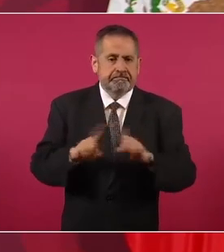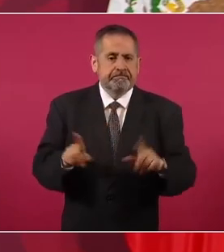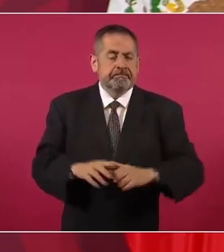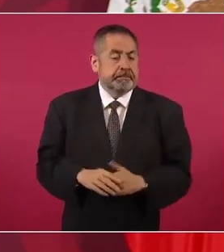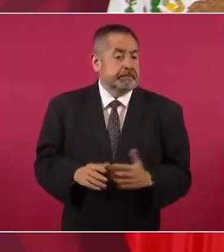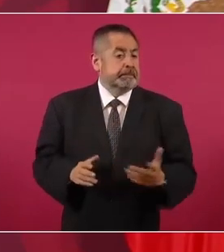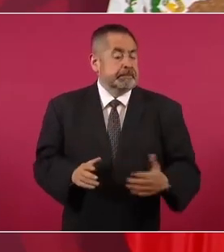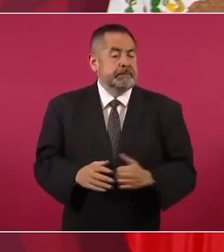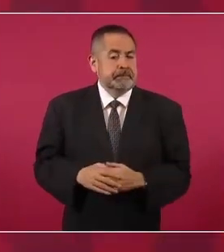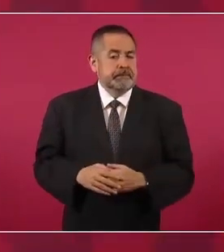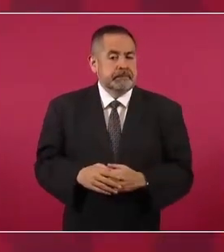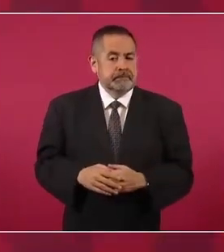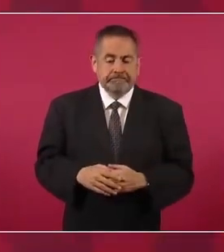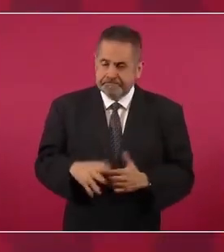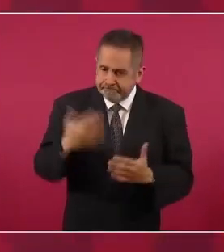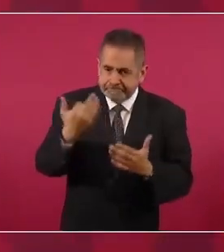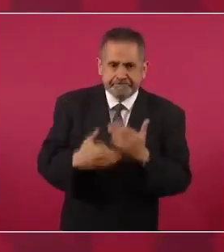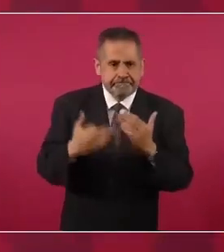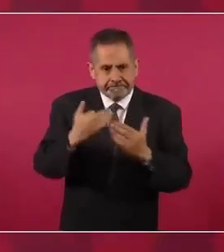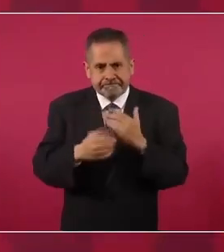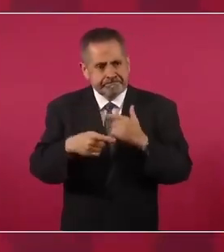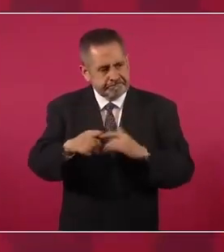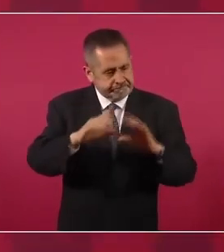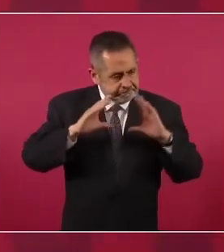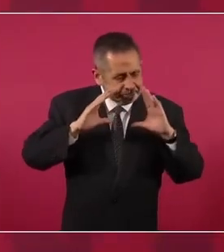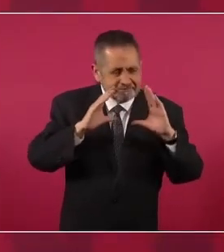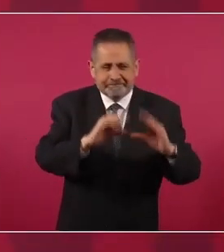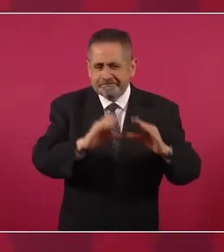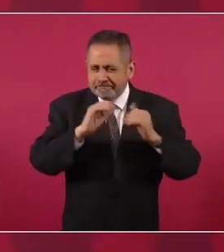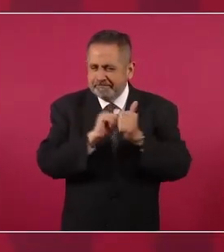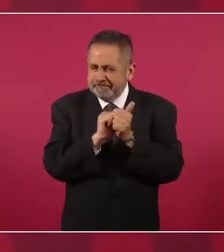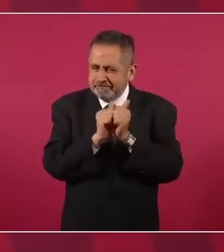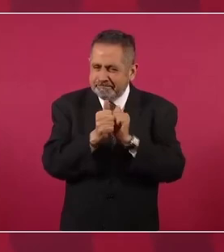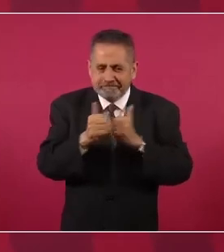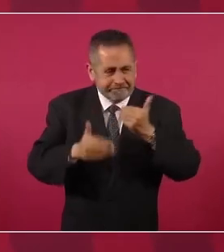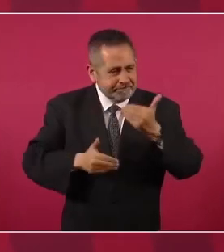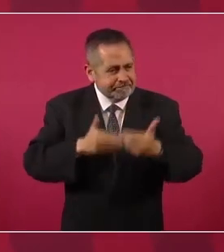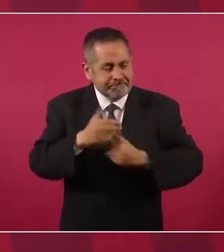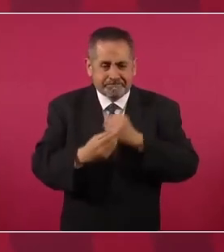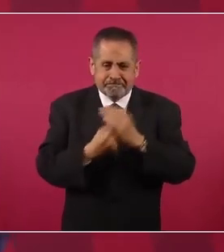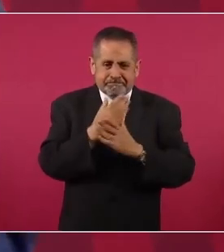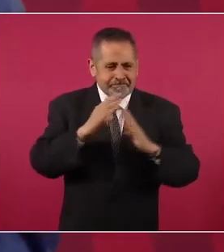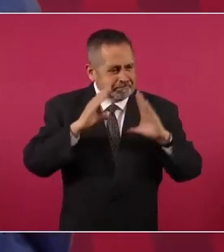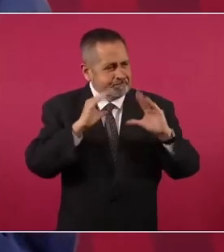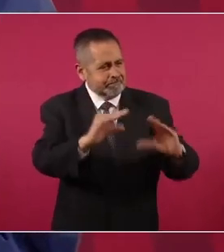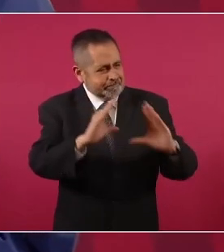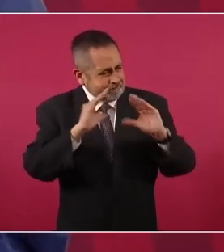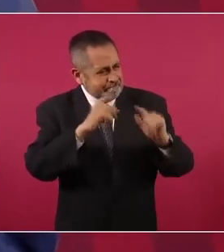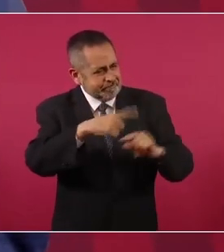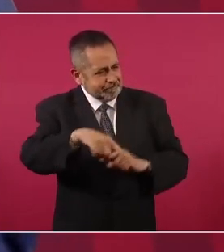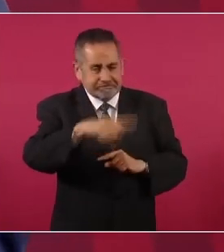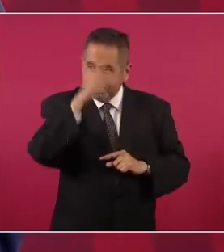Entonces, sí hace falta todo un proceso nuevo de enseñanza, aprendizaje.